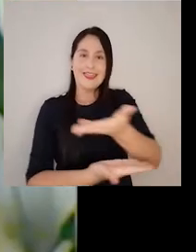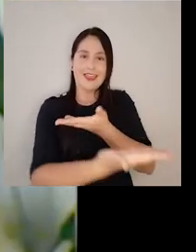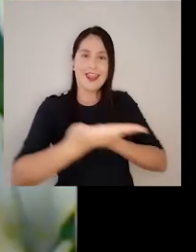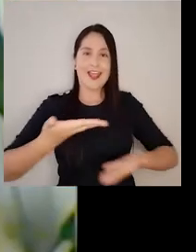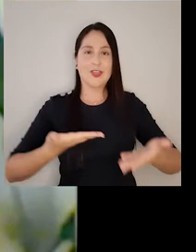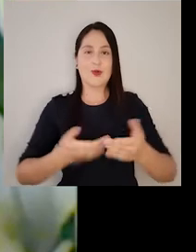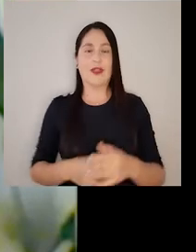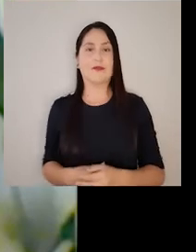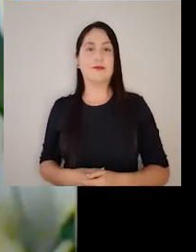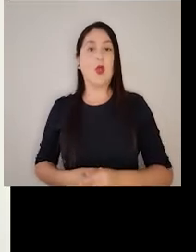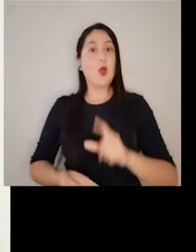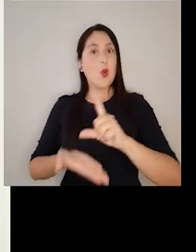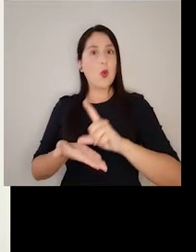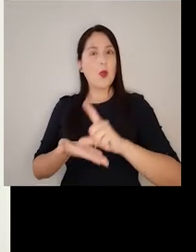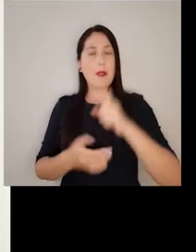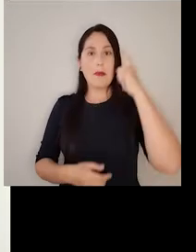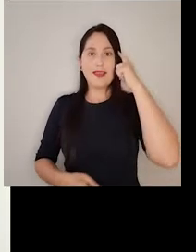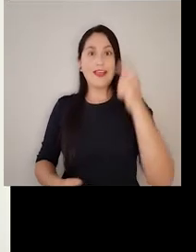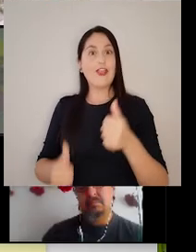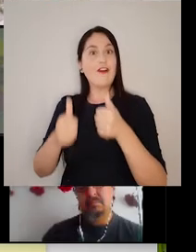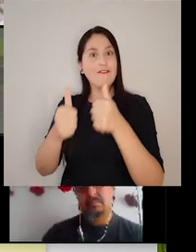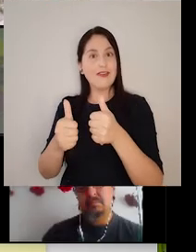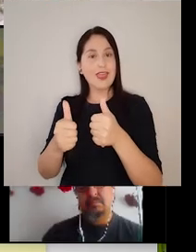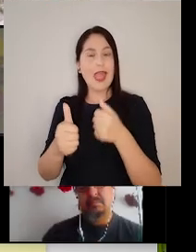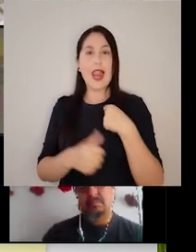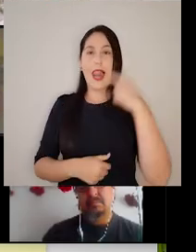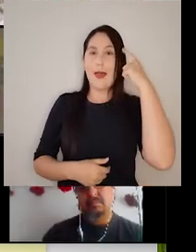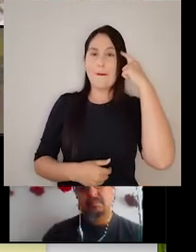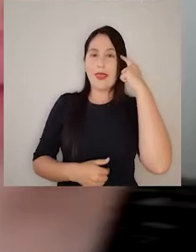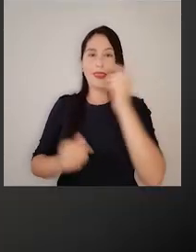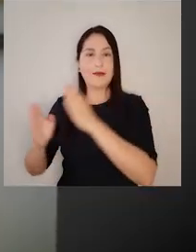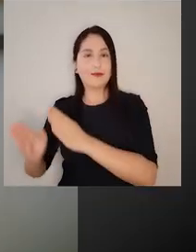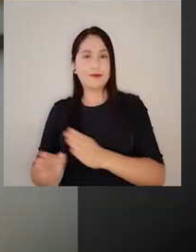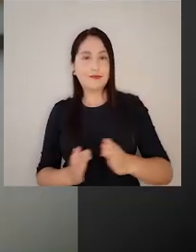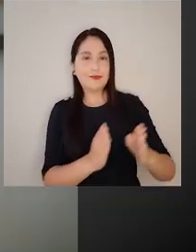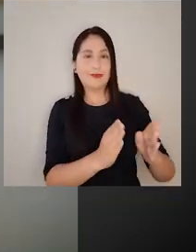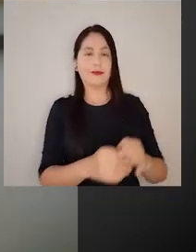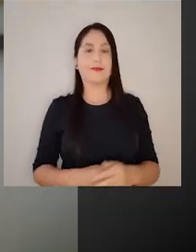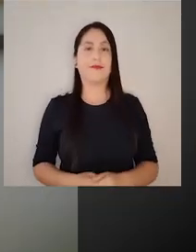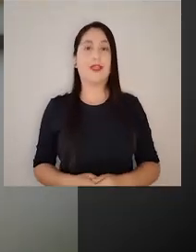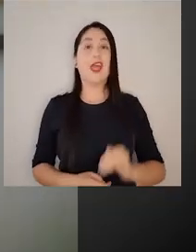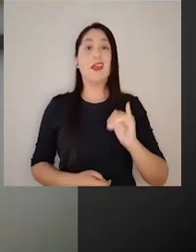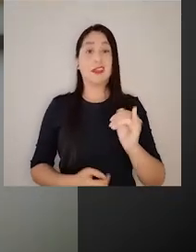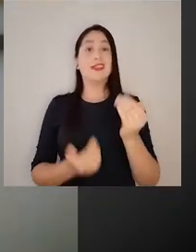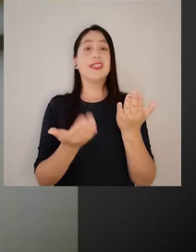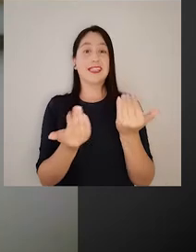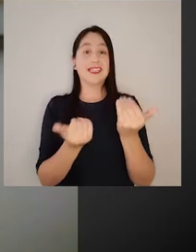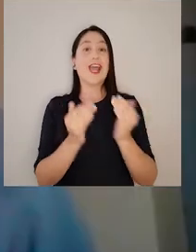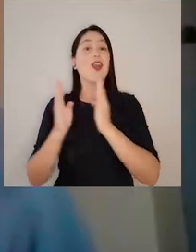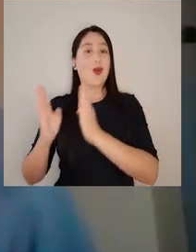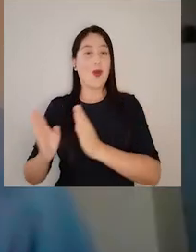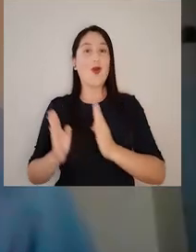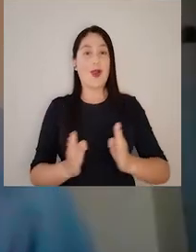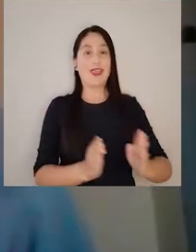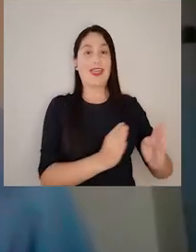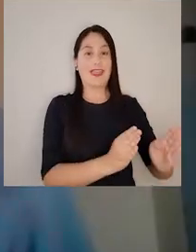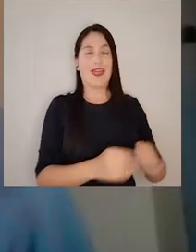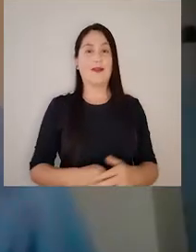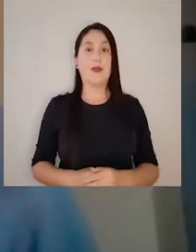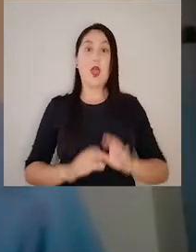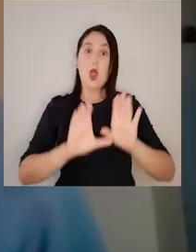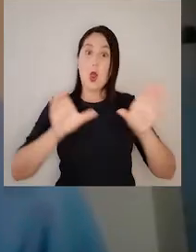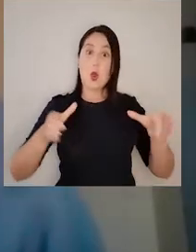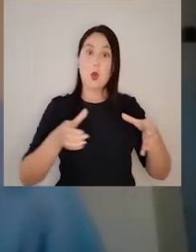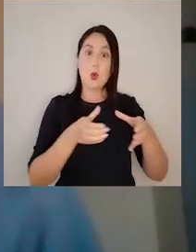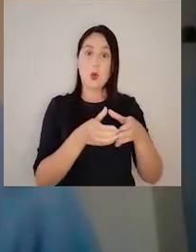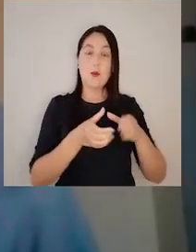espacio muy bien pensado, donde en el fondo tú ordenas la mente para la acción. Es súper necesario ordenar. El equipo que estaba participando